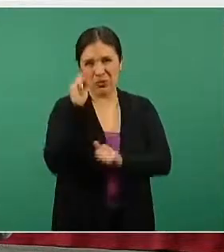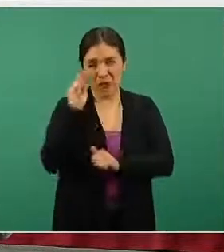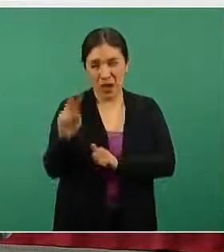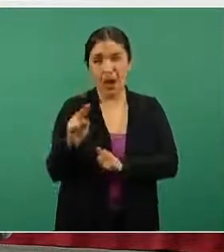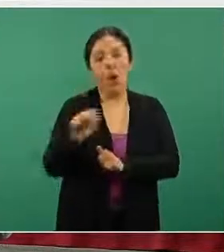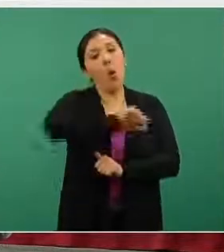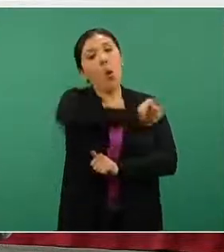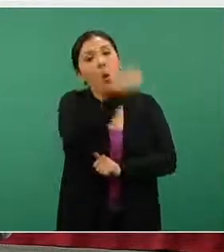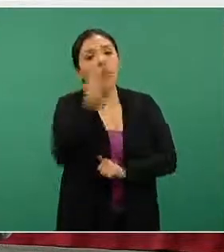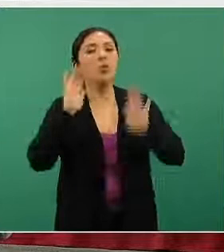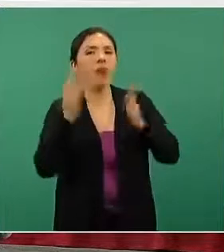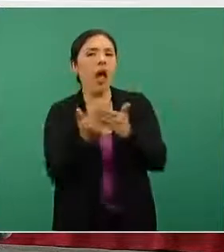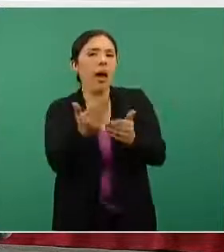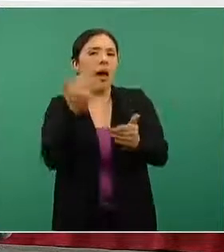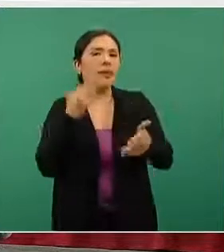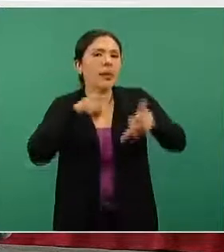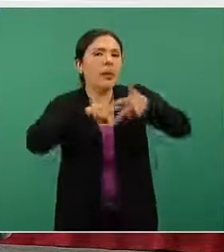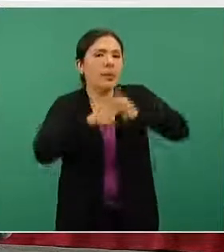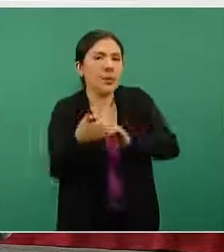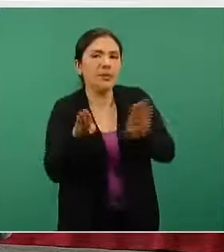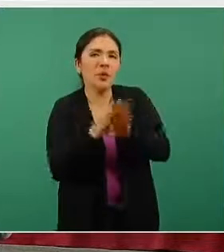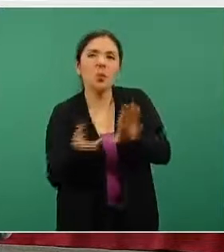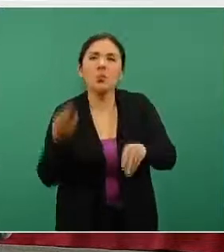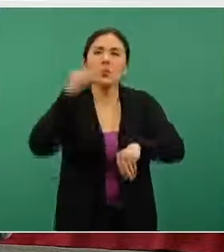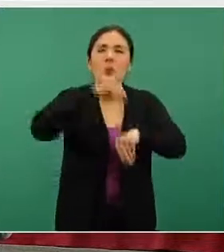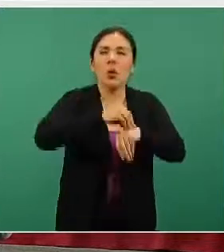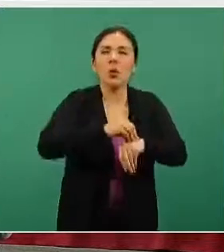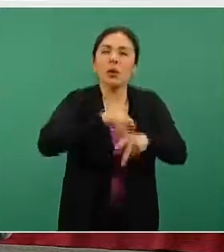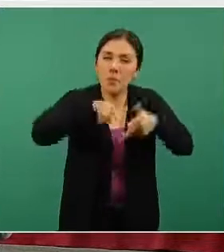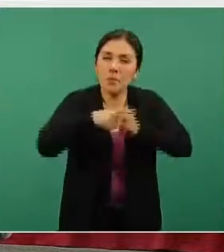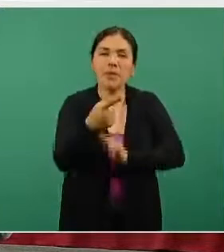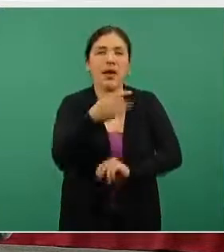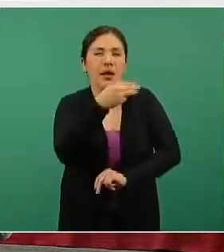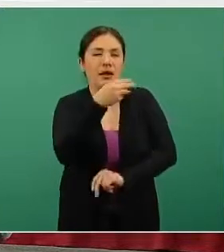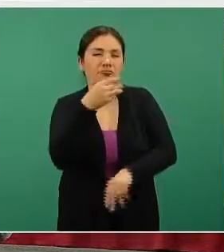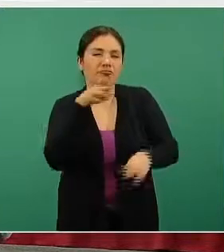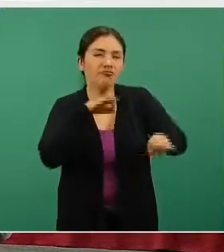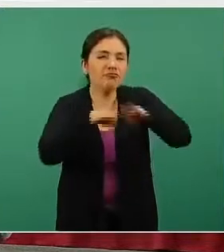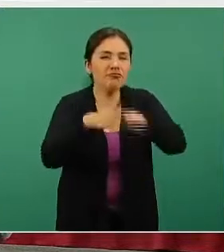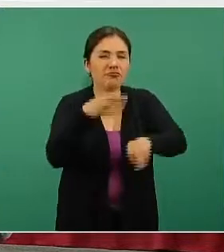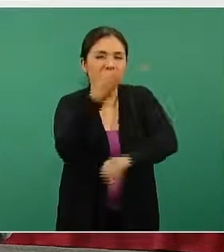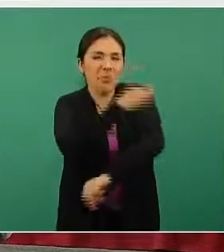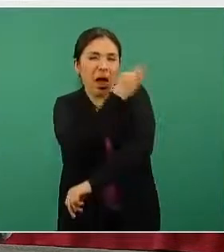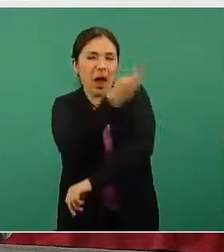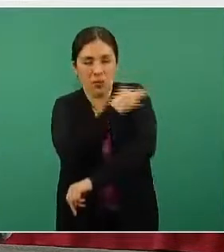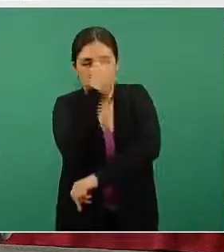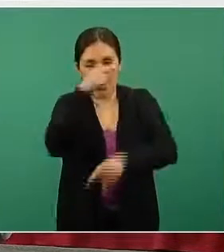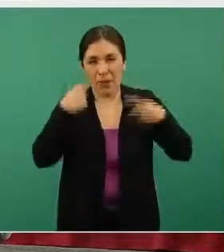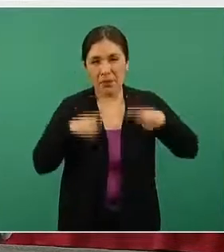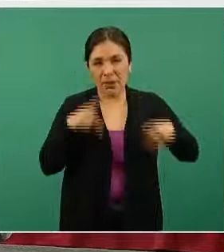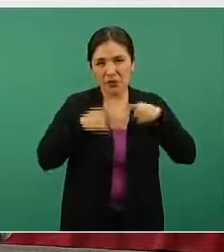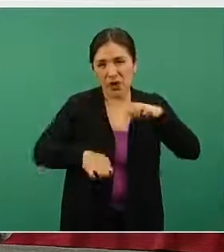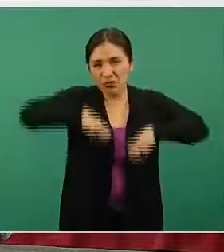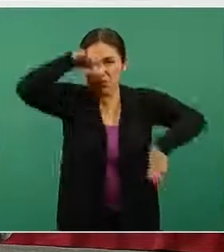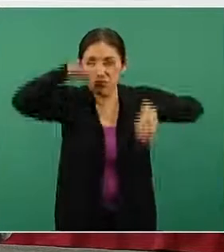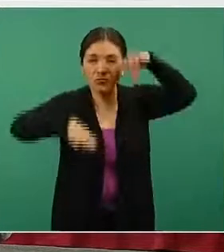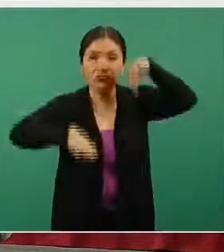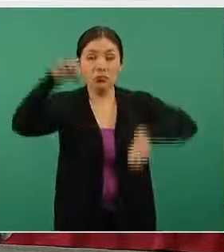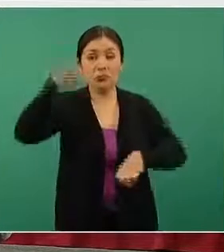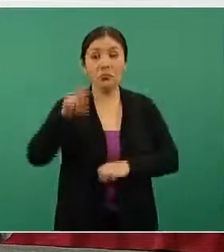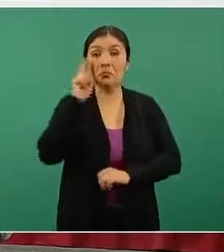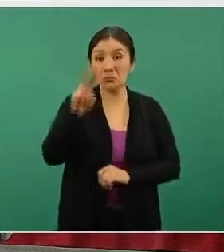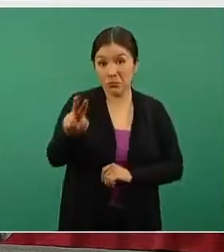como de los que son ya el agregado desde que se empezó a trabajar en la población adulta mayor, en los municipios,